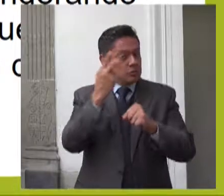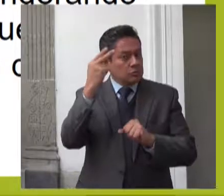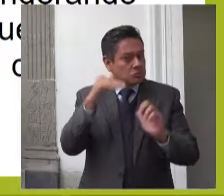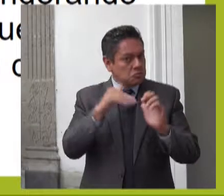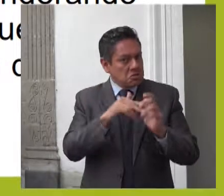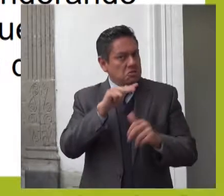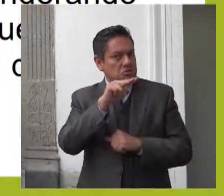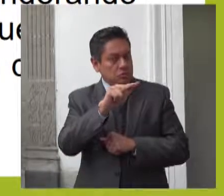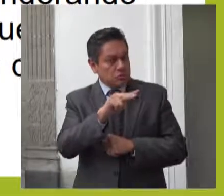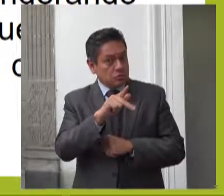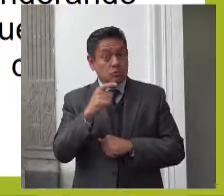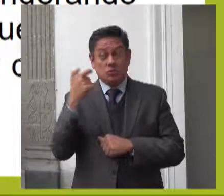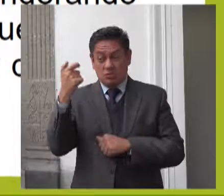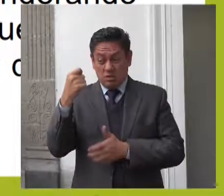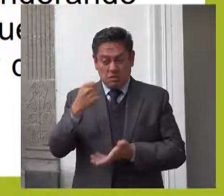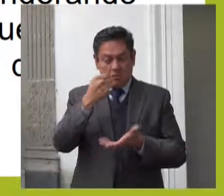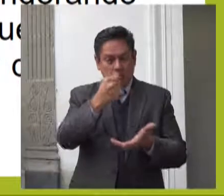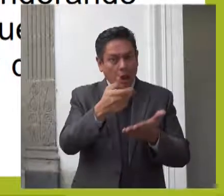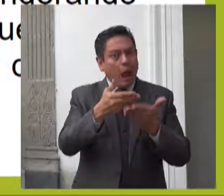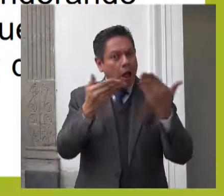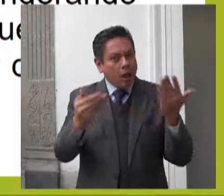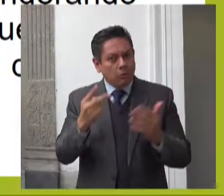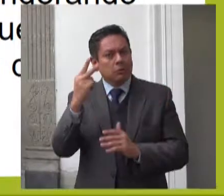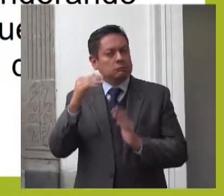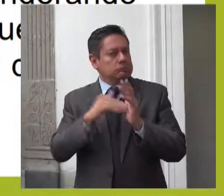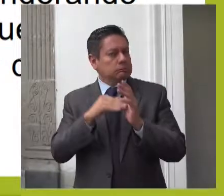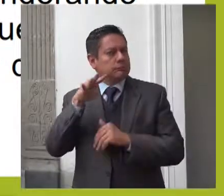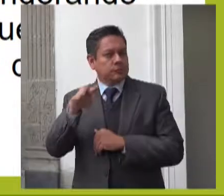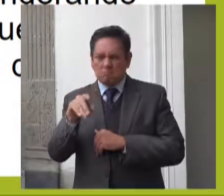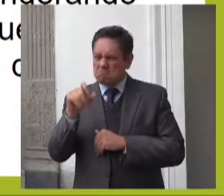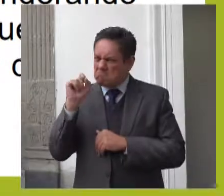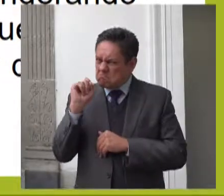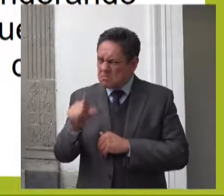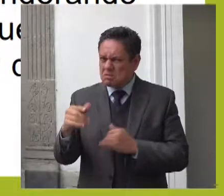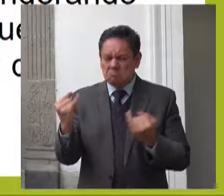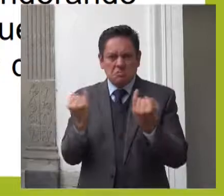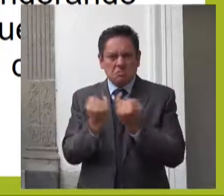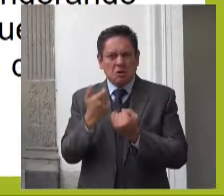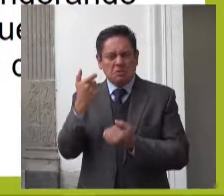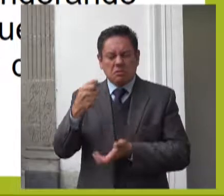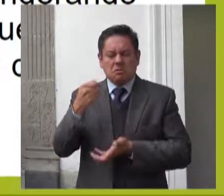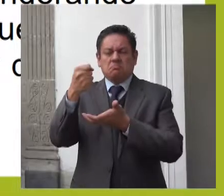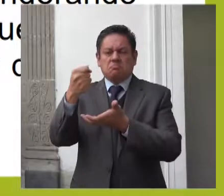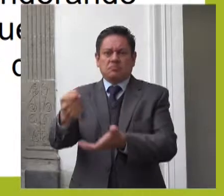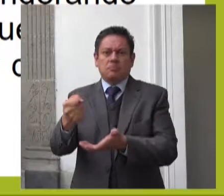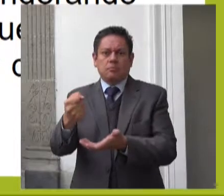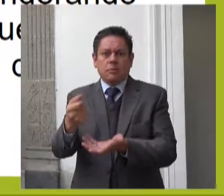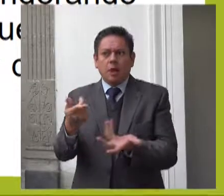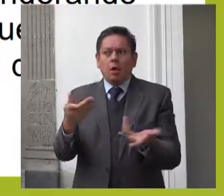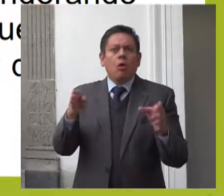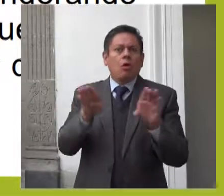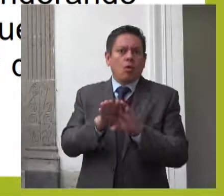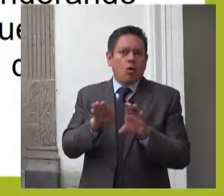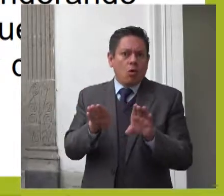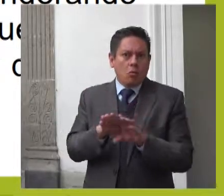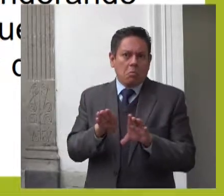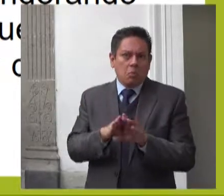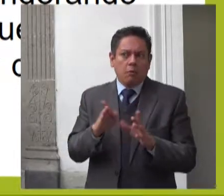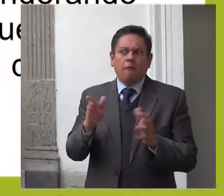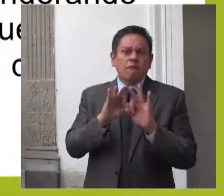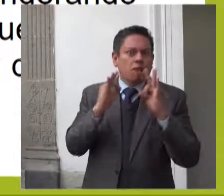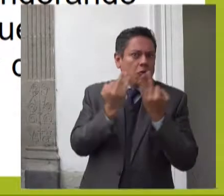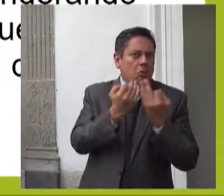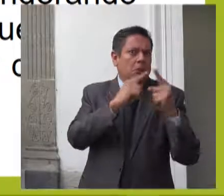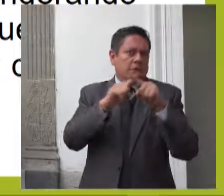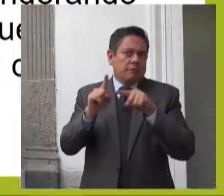en 2018 ponderando entre las diferentes alternativas aquella que mejor responda